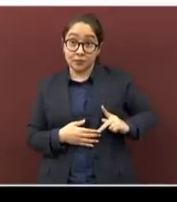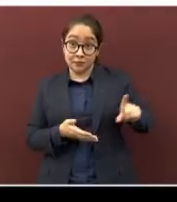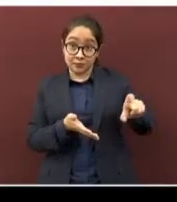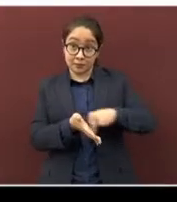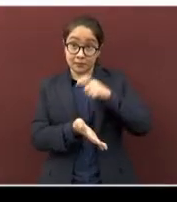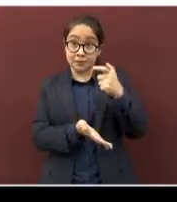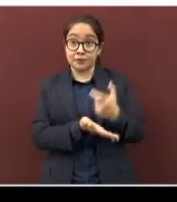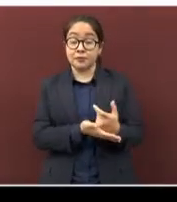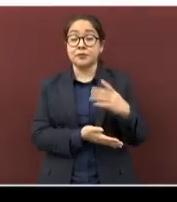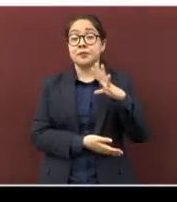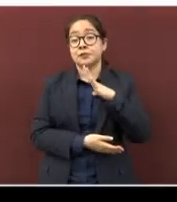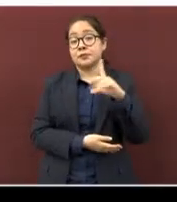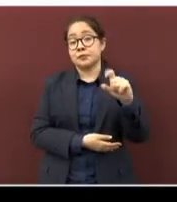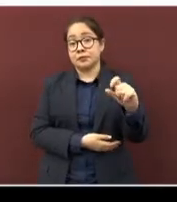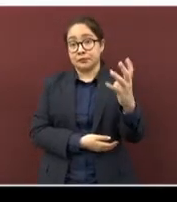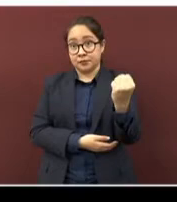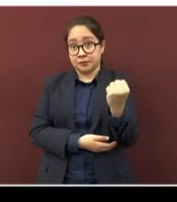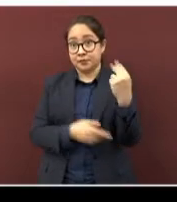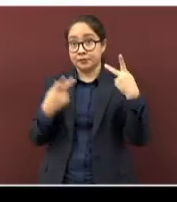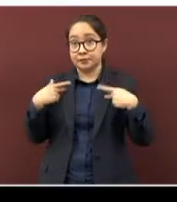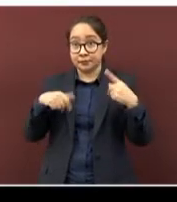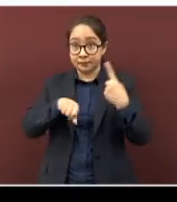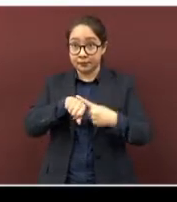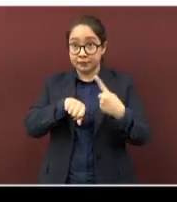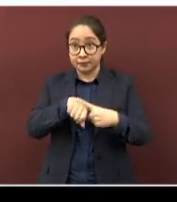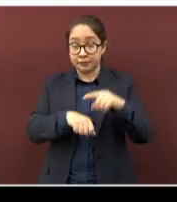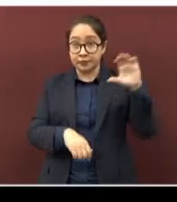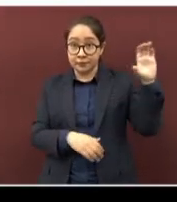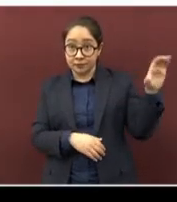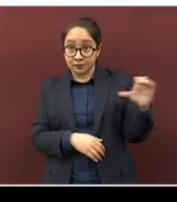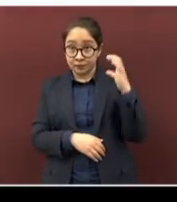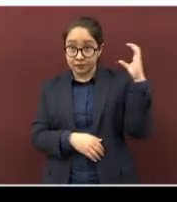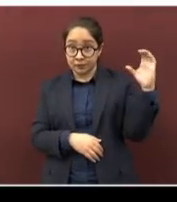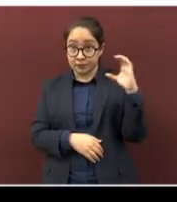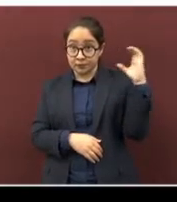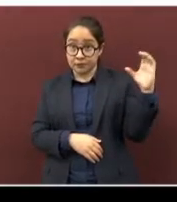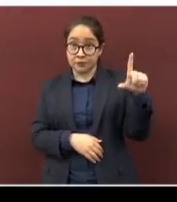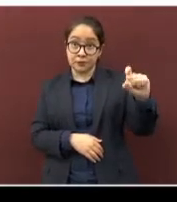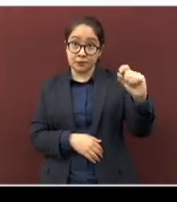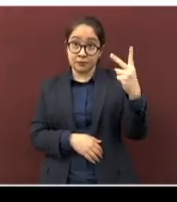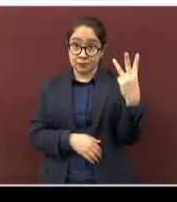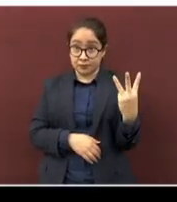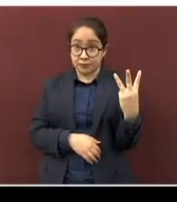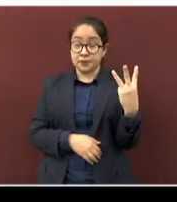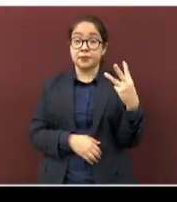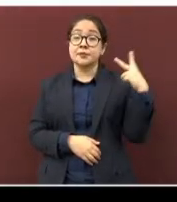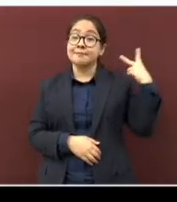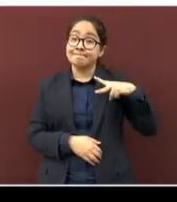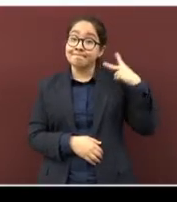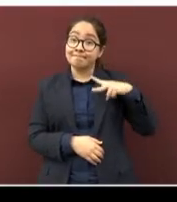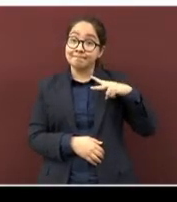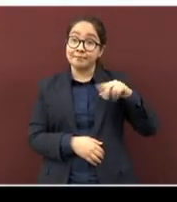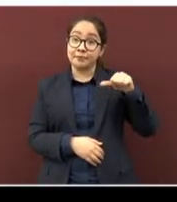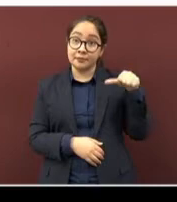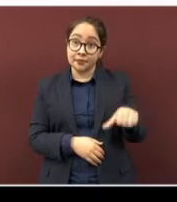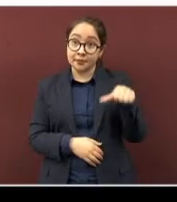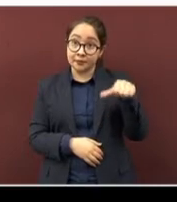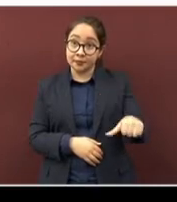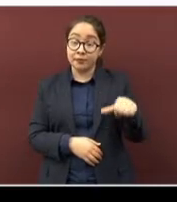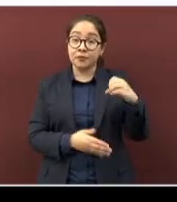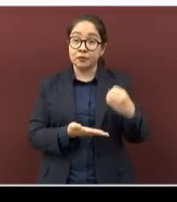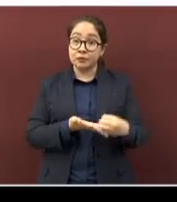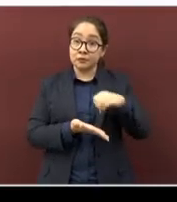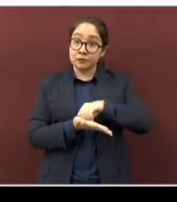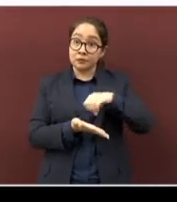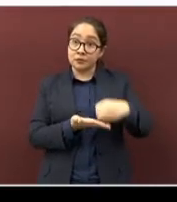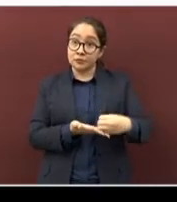presenta 29 casos, el de Coatzacoalcos, 23, Veracruz, 16, Orizaba,